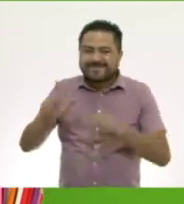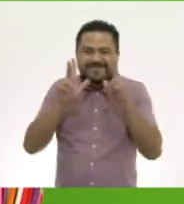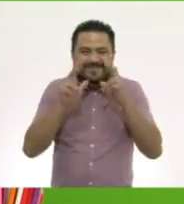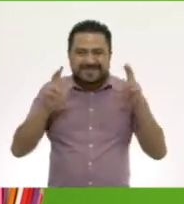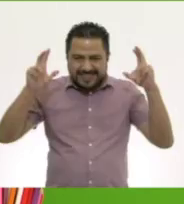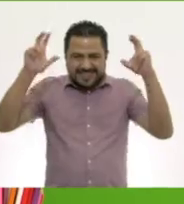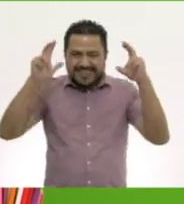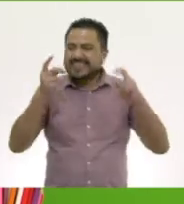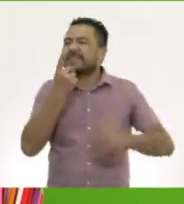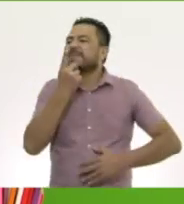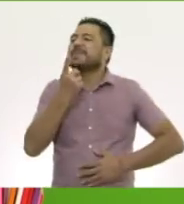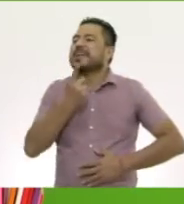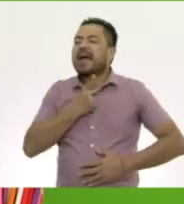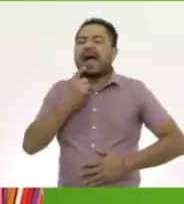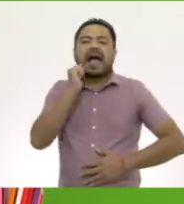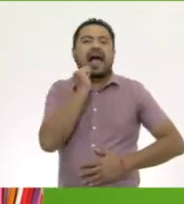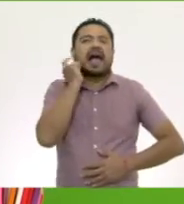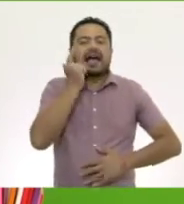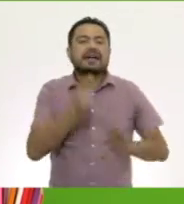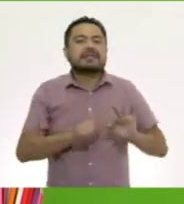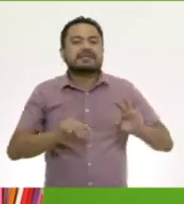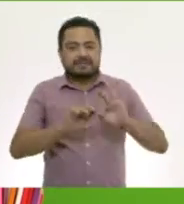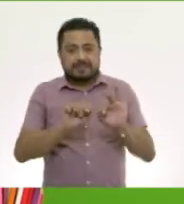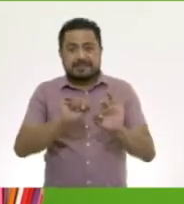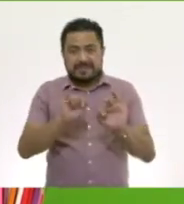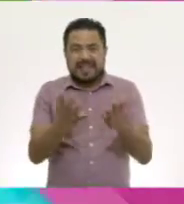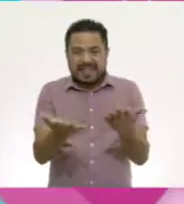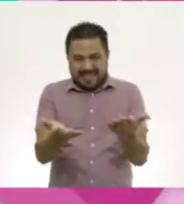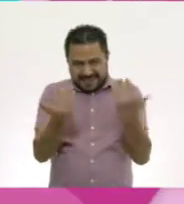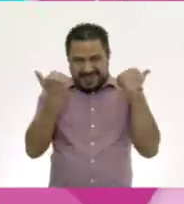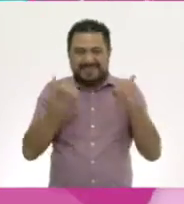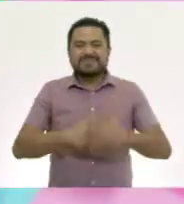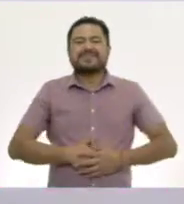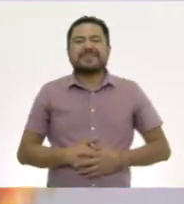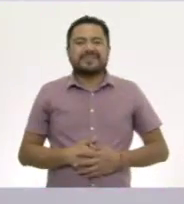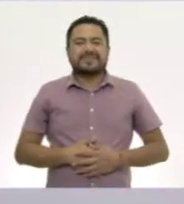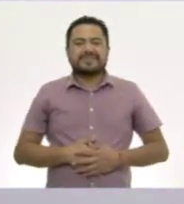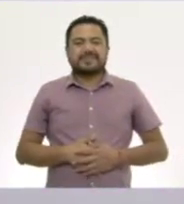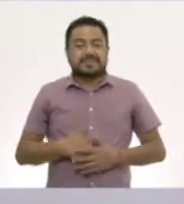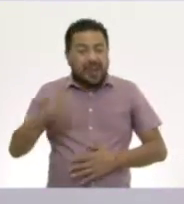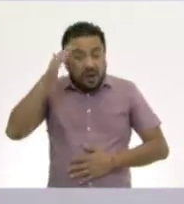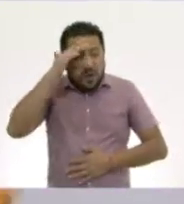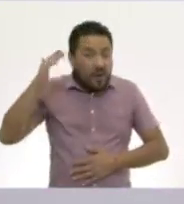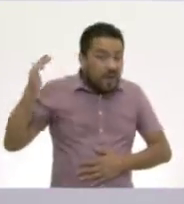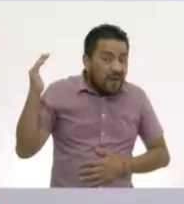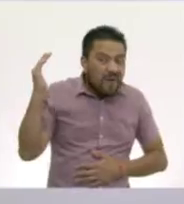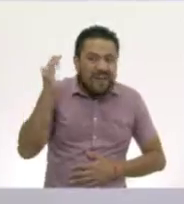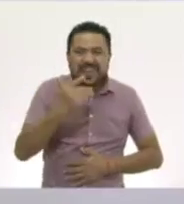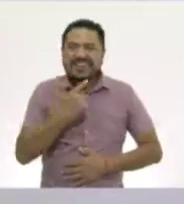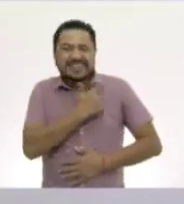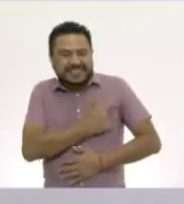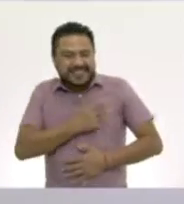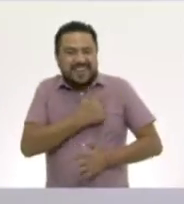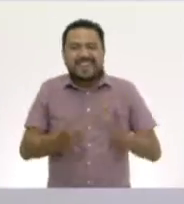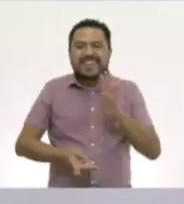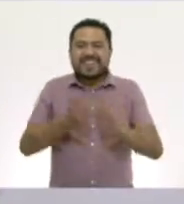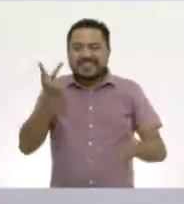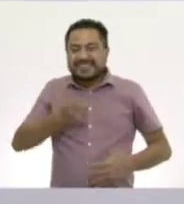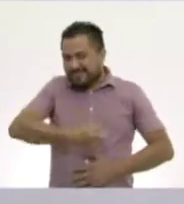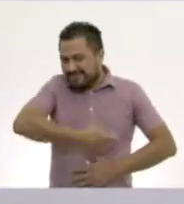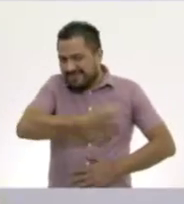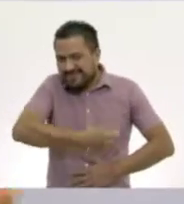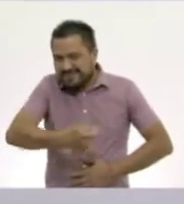que nos va a decir algo muy importante? ¿Sí? ¡Vamos con él! ¡Hola! ¡Qué gusto saludarlos!